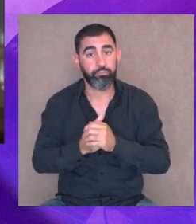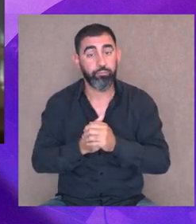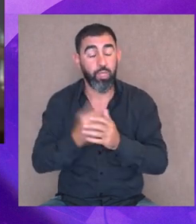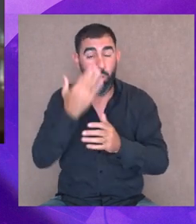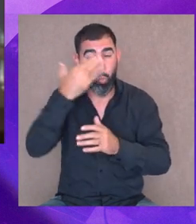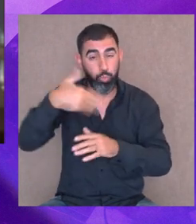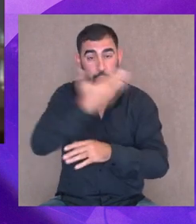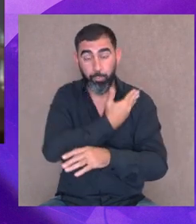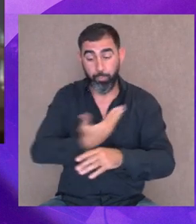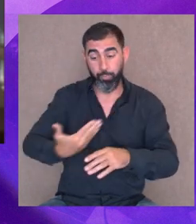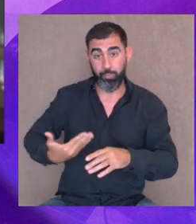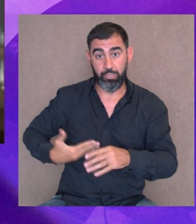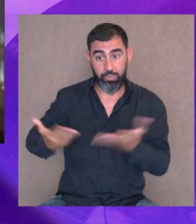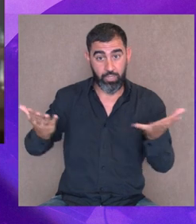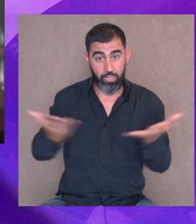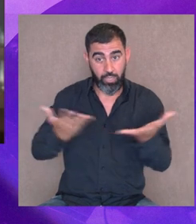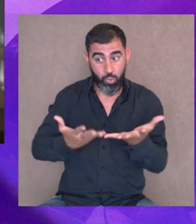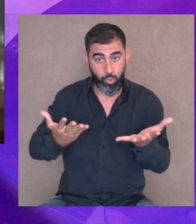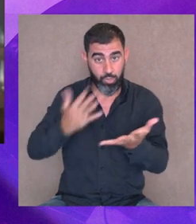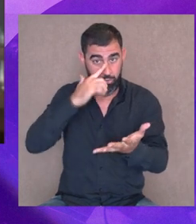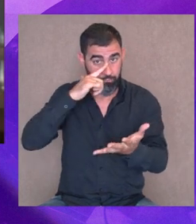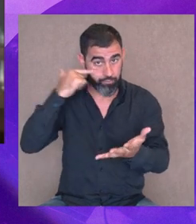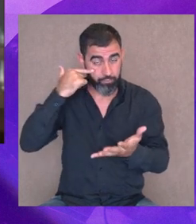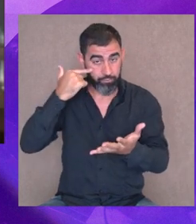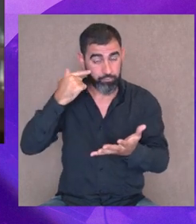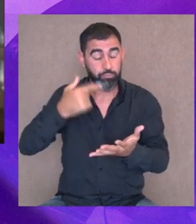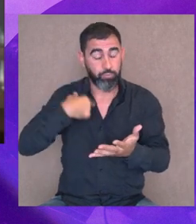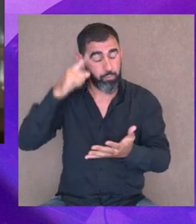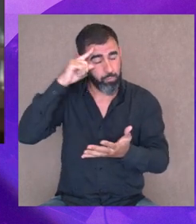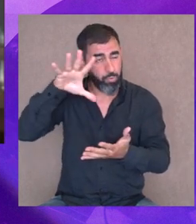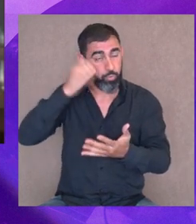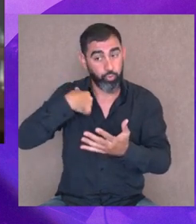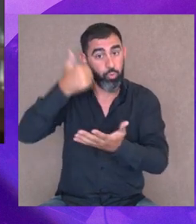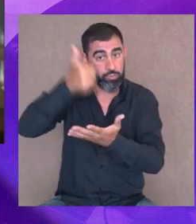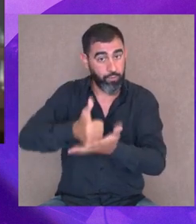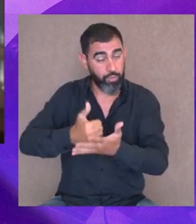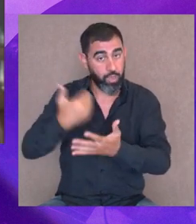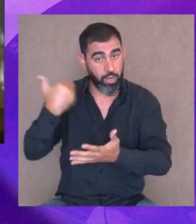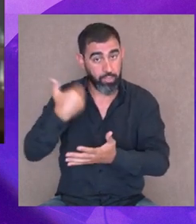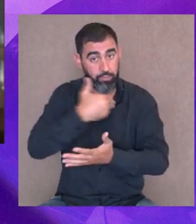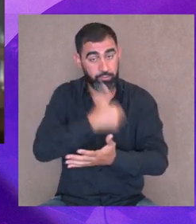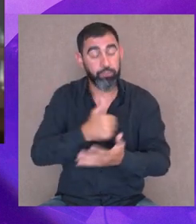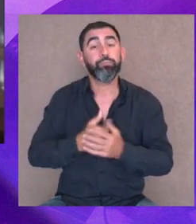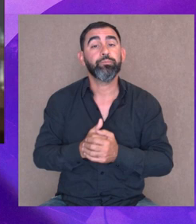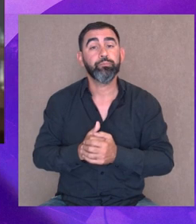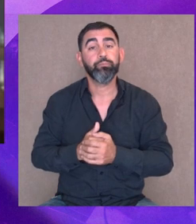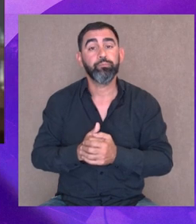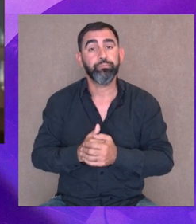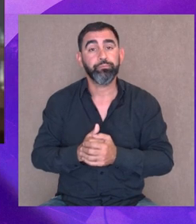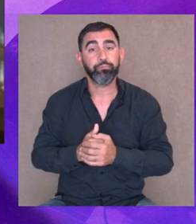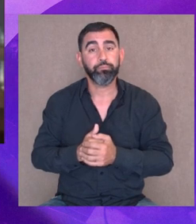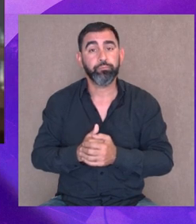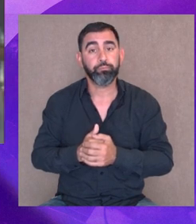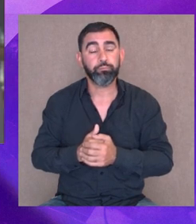cuando subió este último presidente, el que está actualmente, yo me acuerdo, yo estaba en Argentina, y este